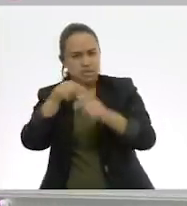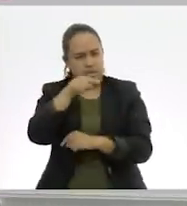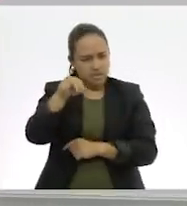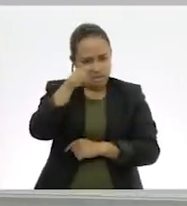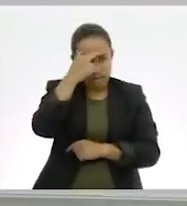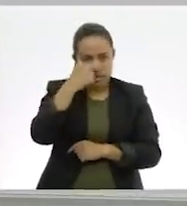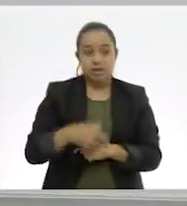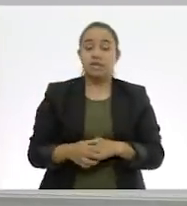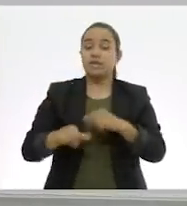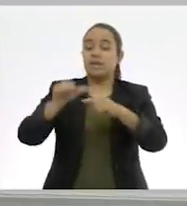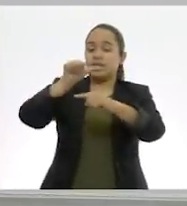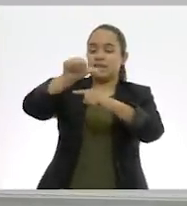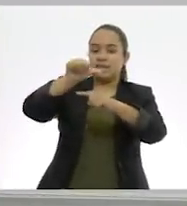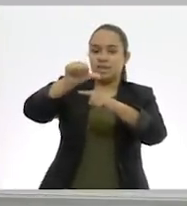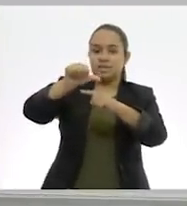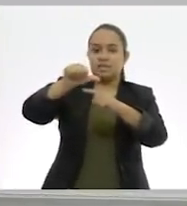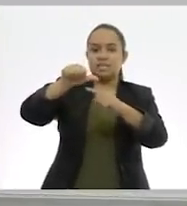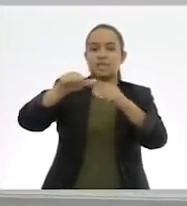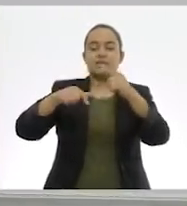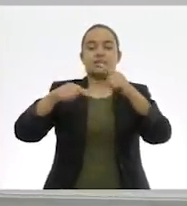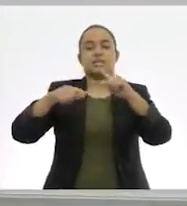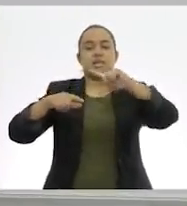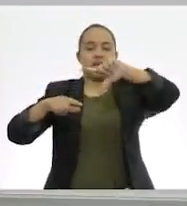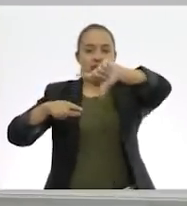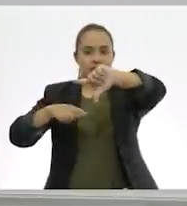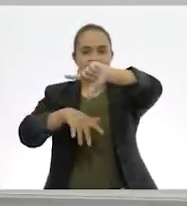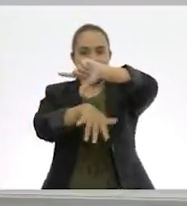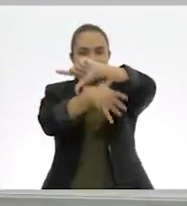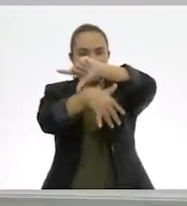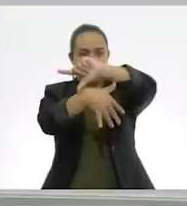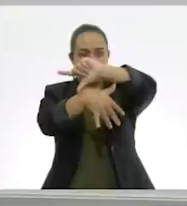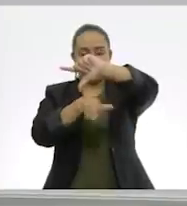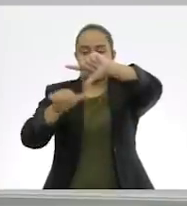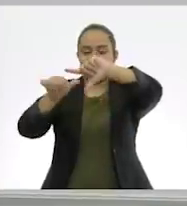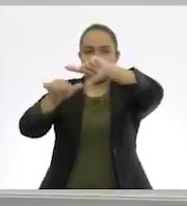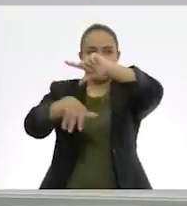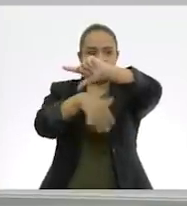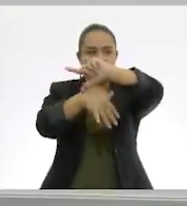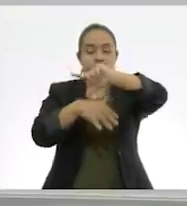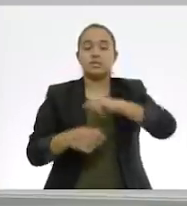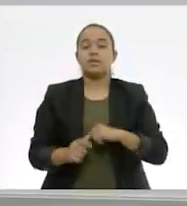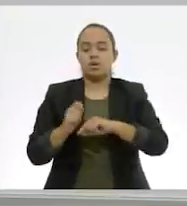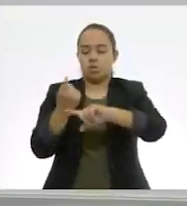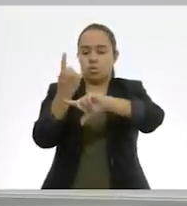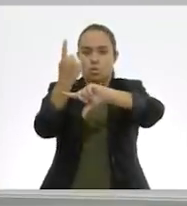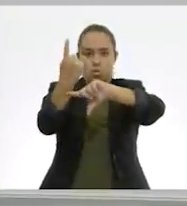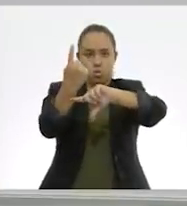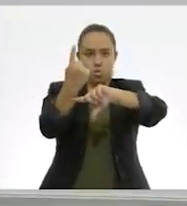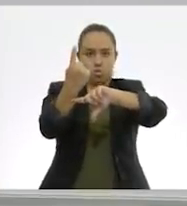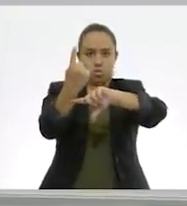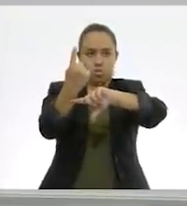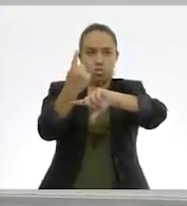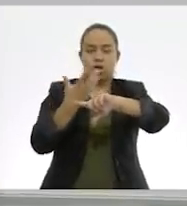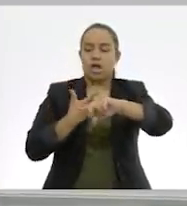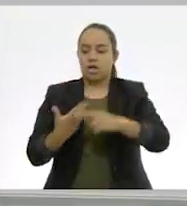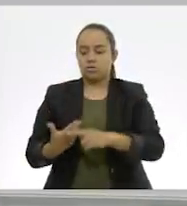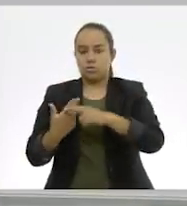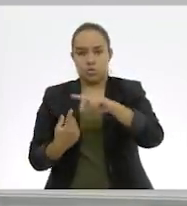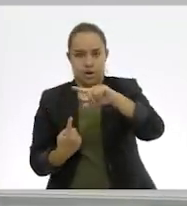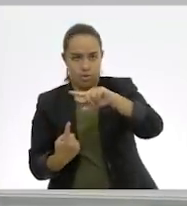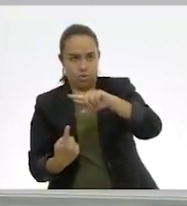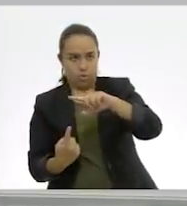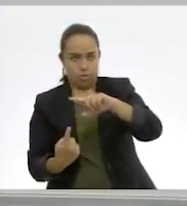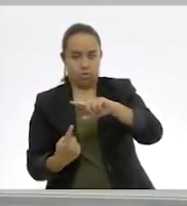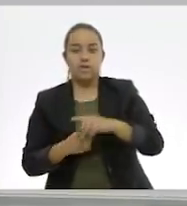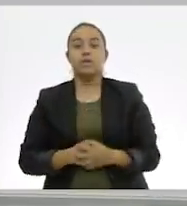Dividiendo dieciséis entre quince. Así es. Eh. Nos queda un entero. Sobra uno. Ajá.